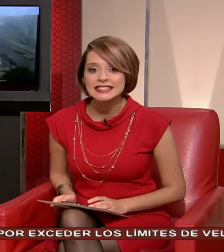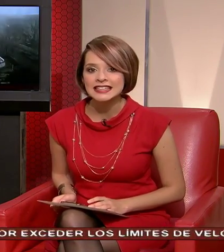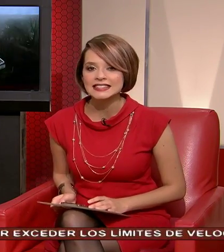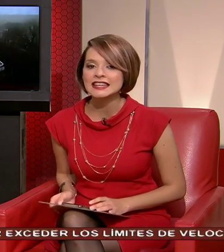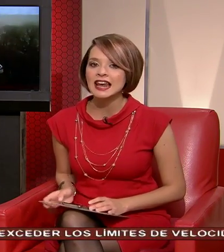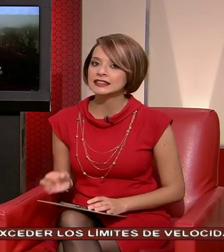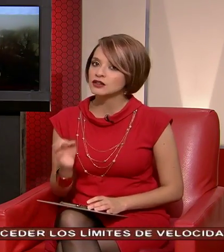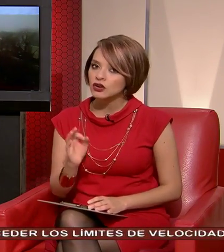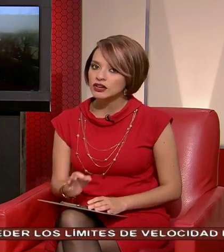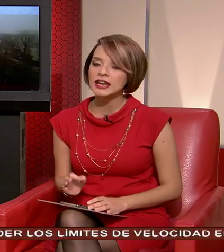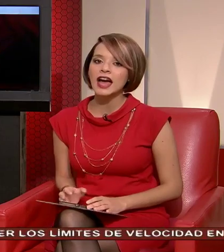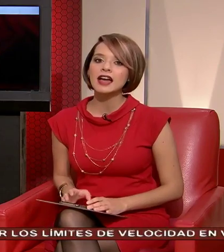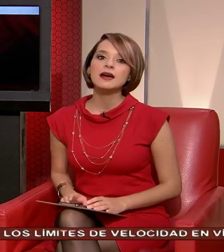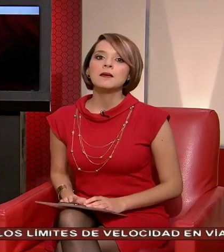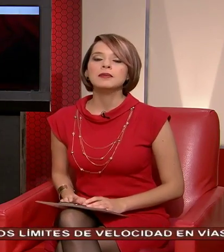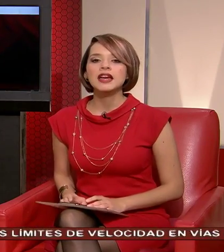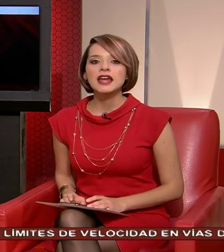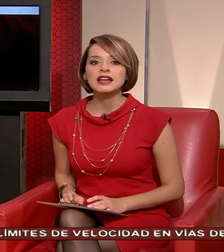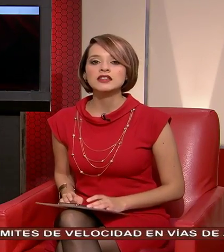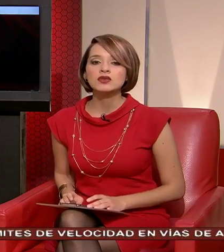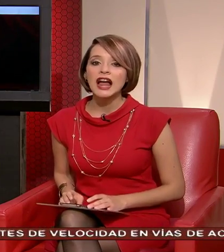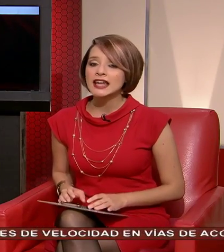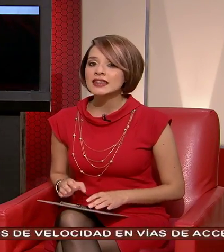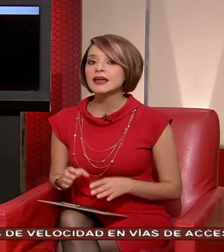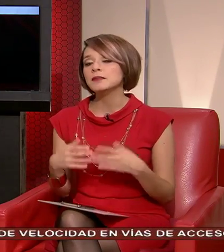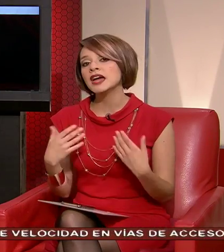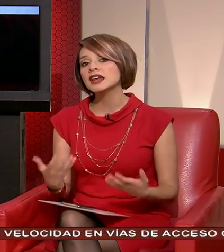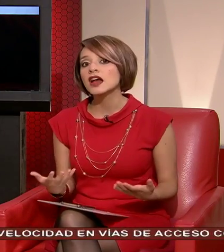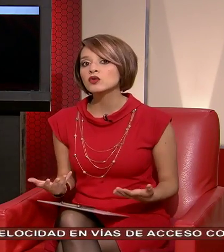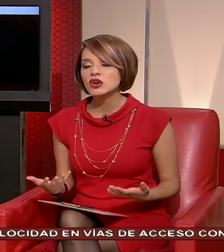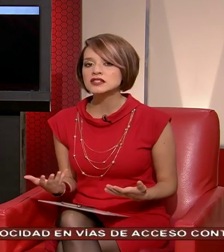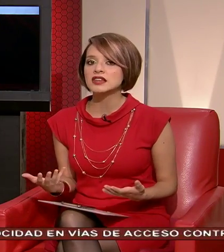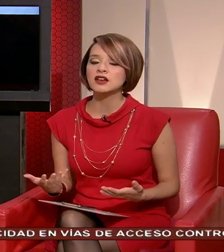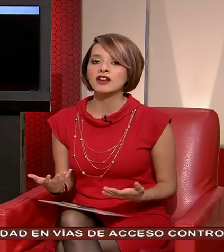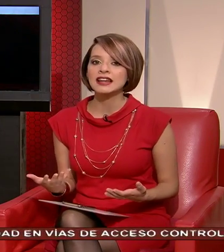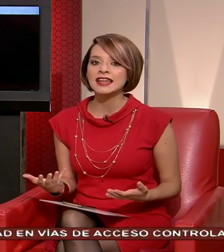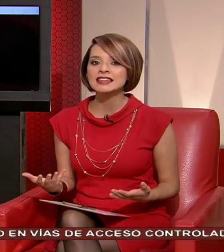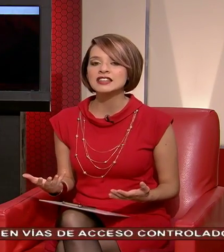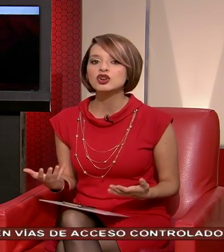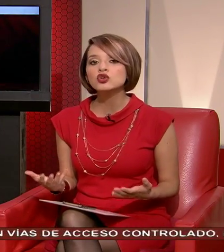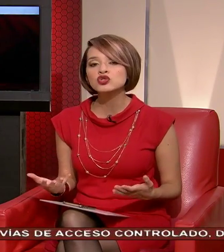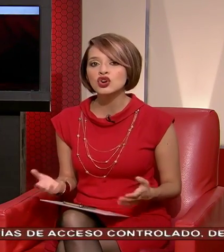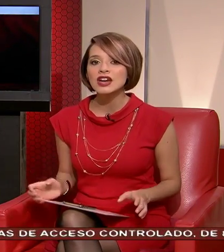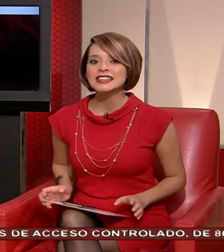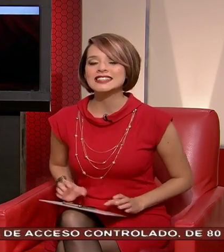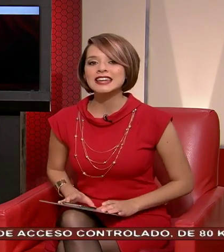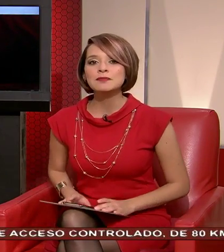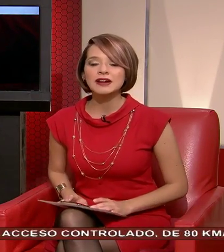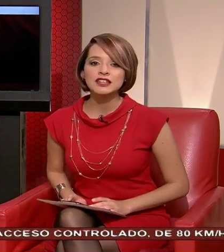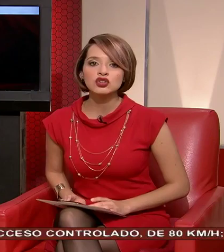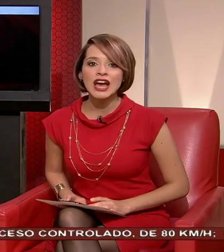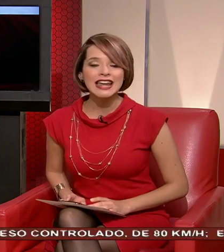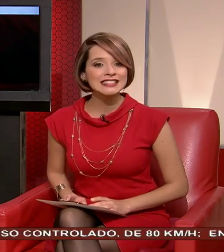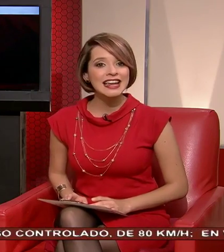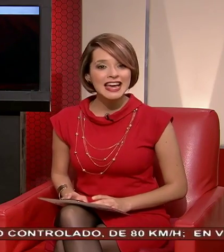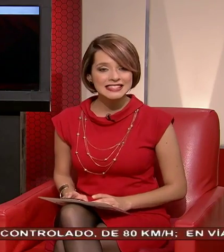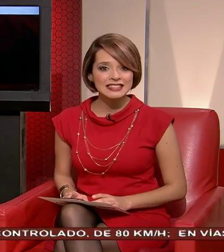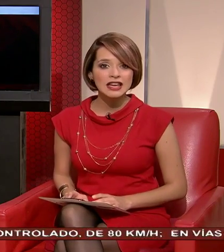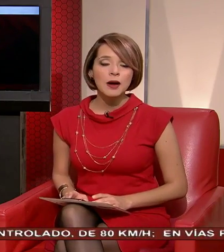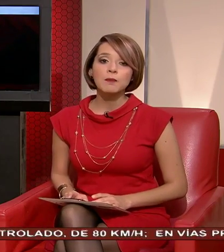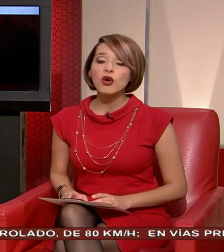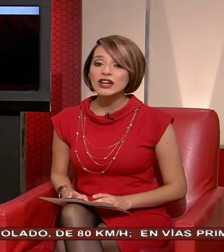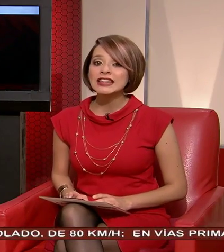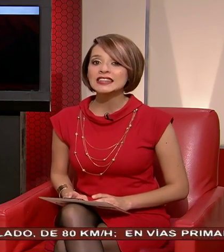existe así que la tecnología viene a ser una aliada también en algunas localidades incluso se están impartiendo ya las